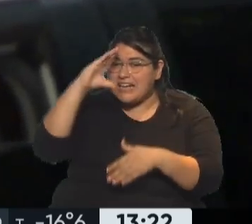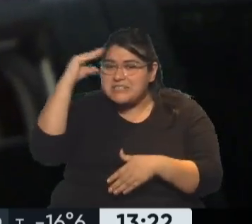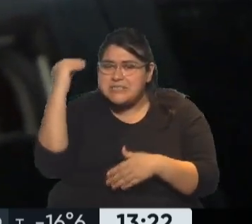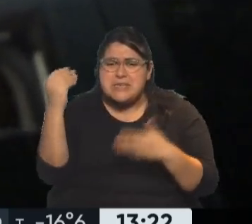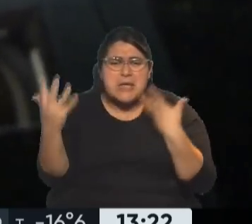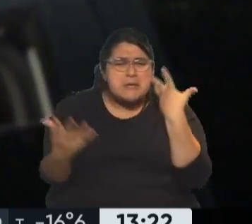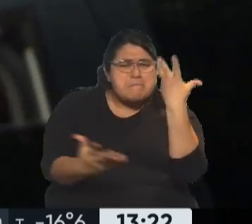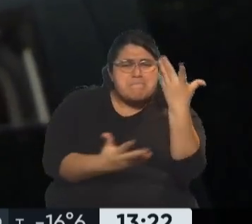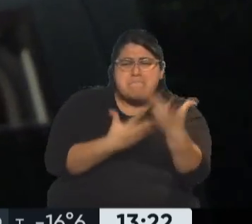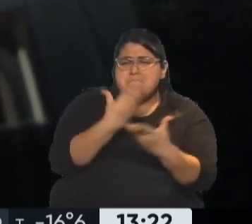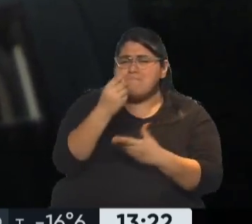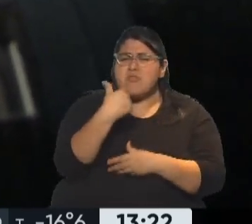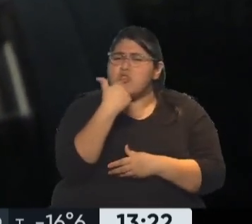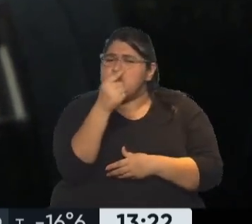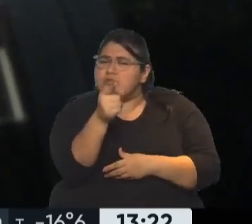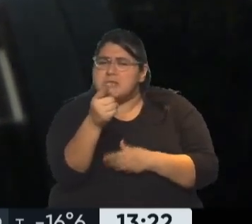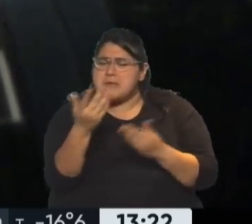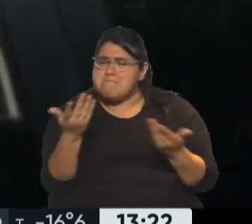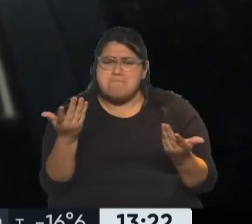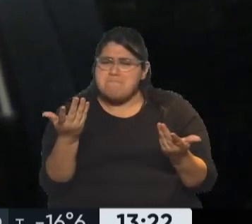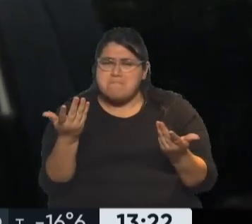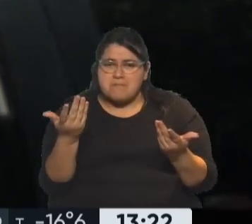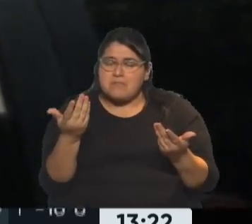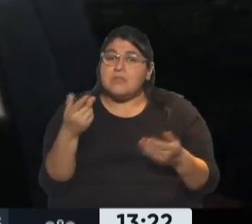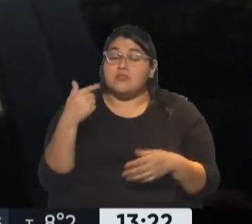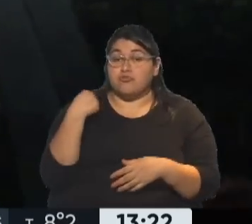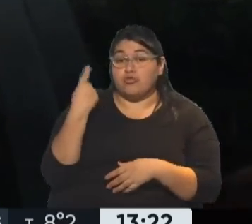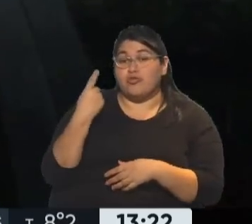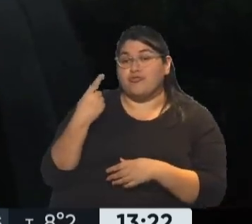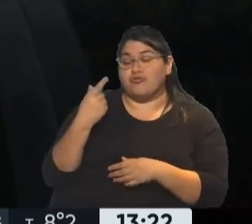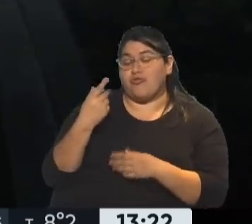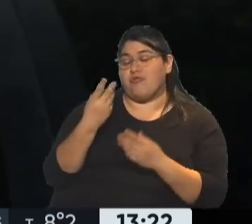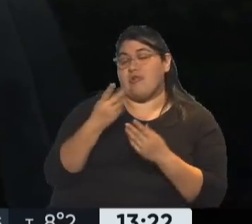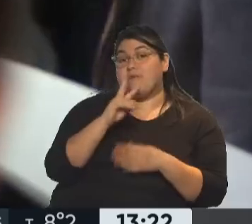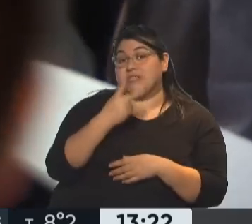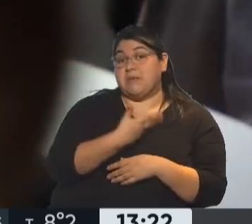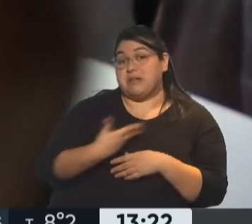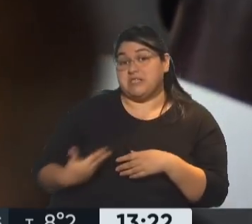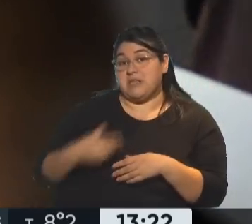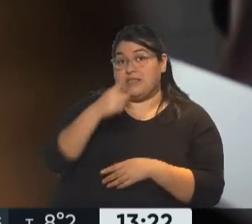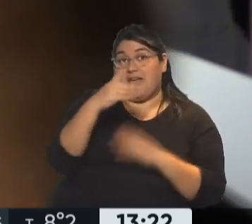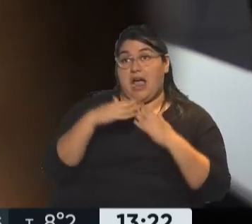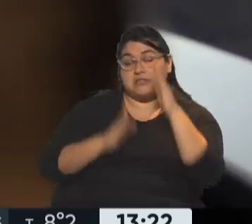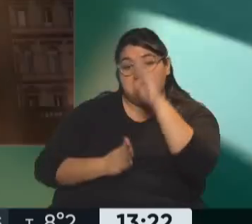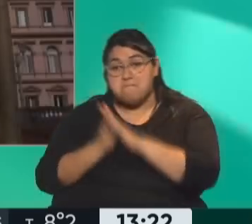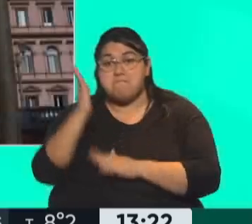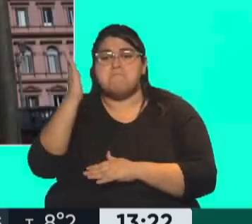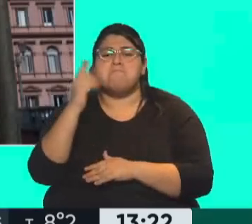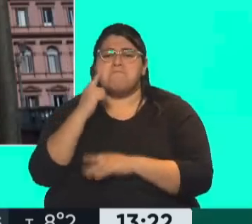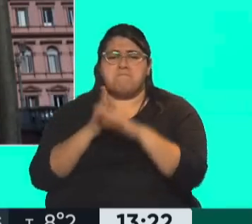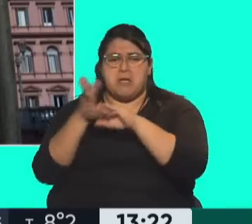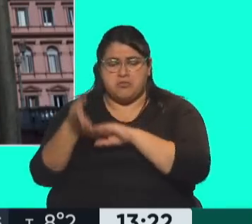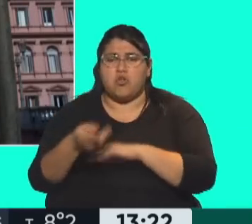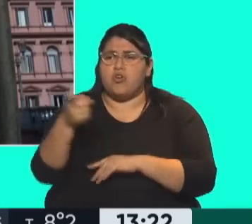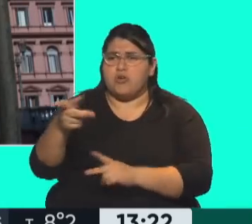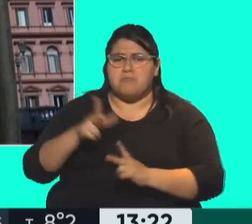sé qué fue. Nosotros nos quedamos haciendo unas notas una vez que la vicepresidenta ingresó a su domicilio y una mujer